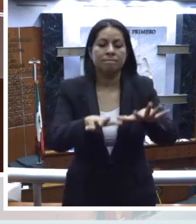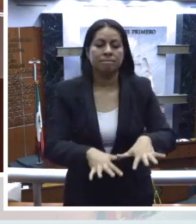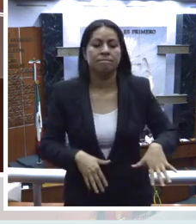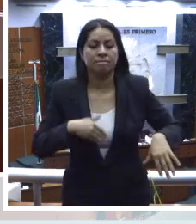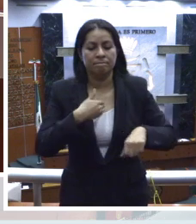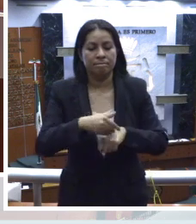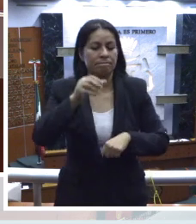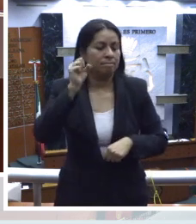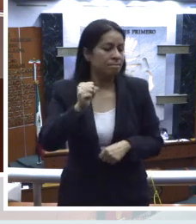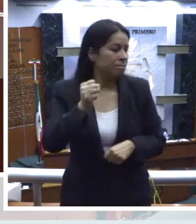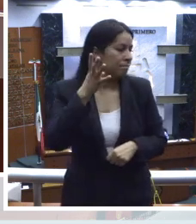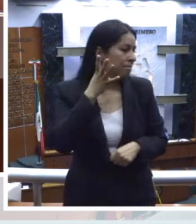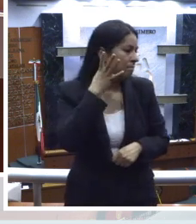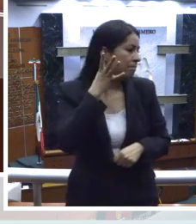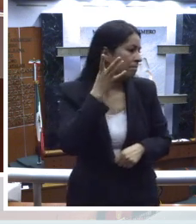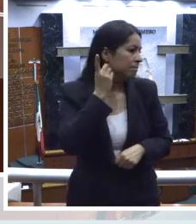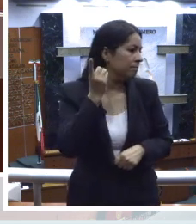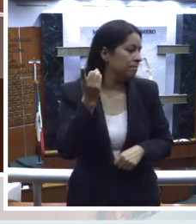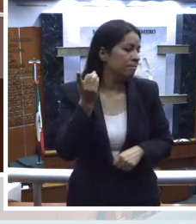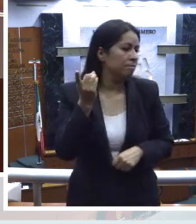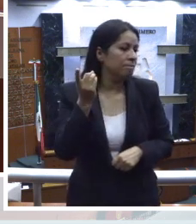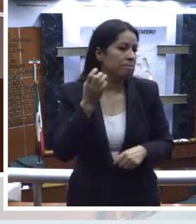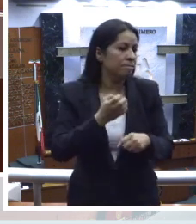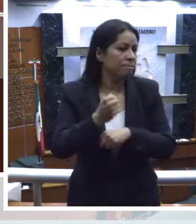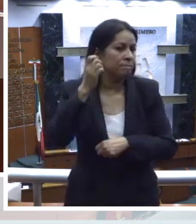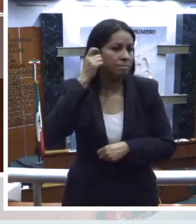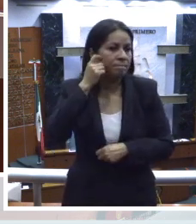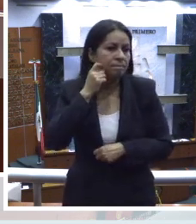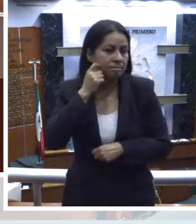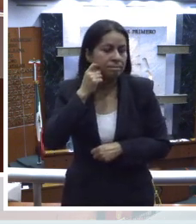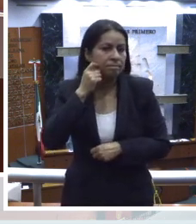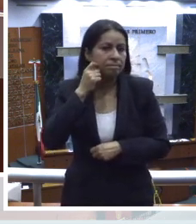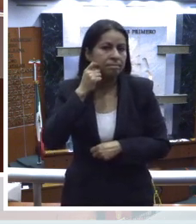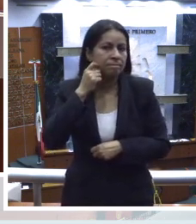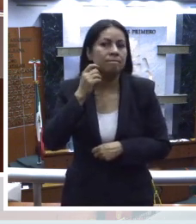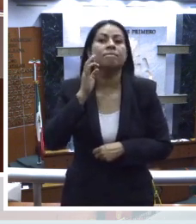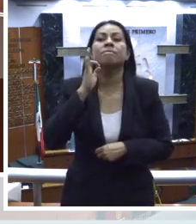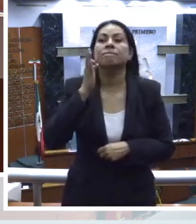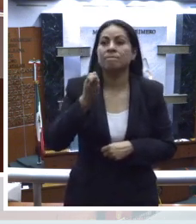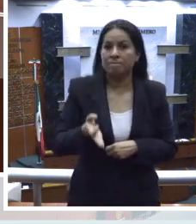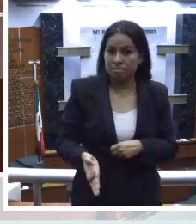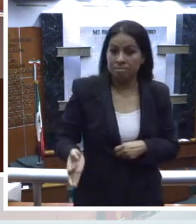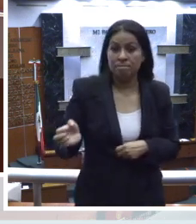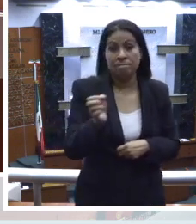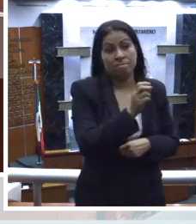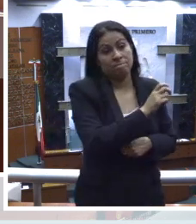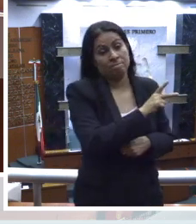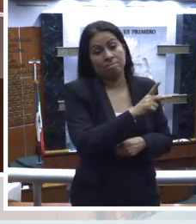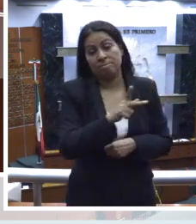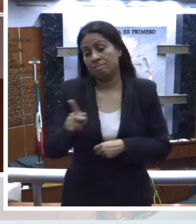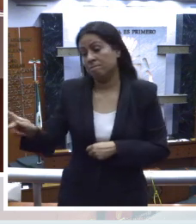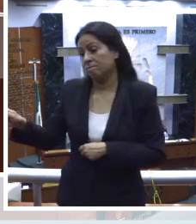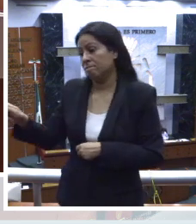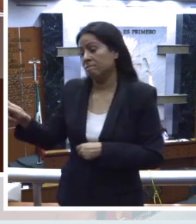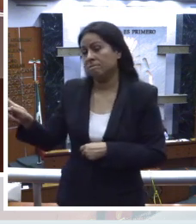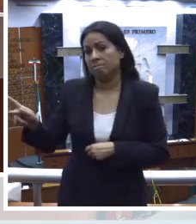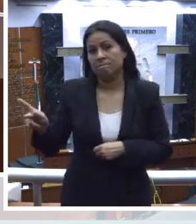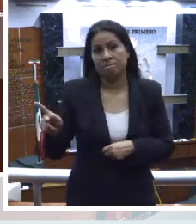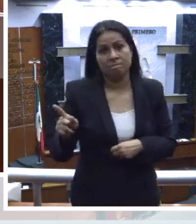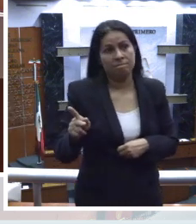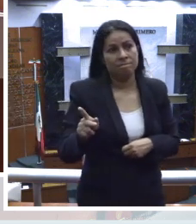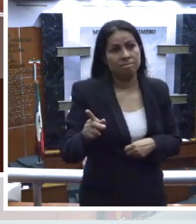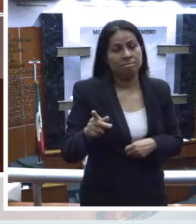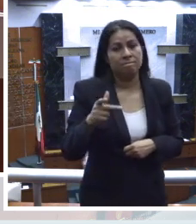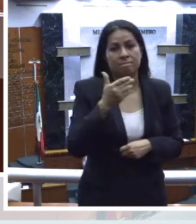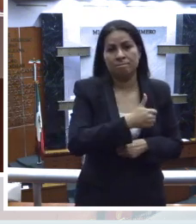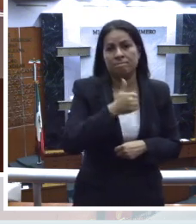64ta legislatura al Honorable Congreso del Estado Libre Soberano de Guerrero aprueba en todos y cada uno de